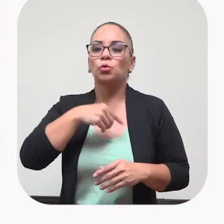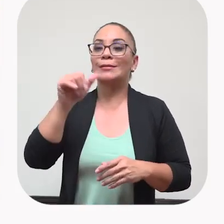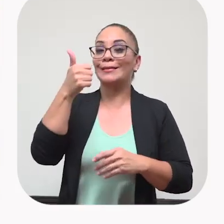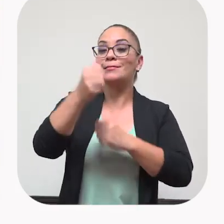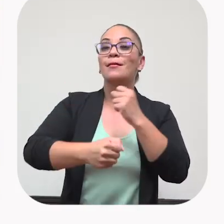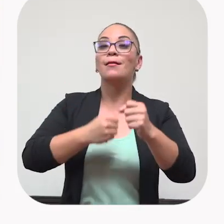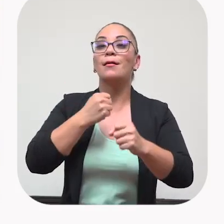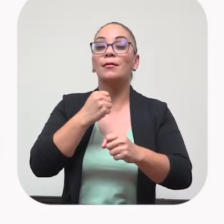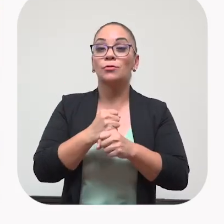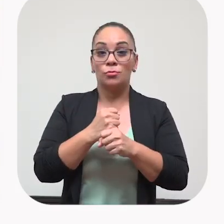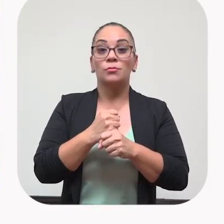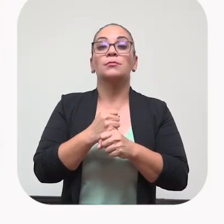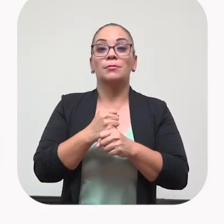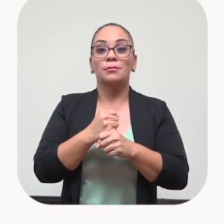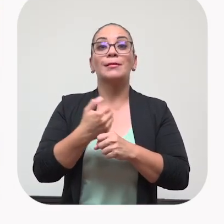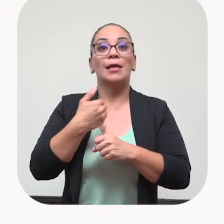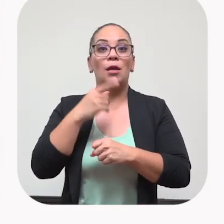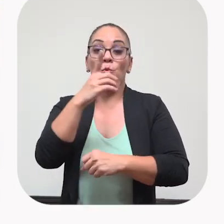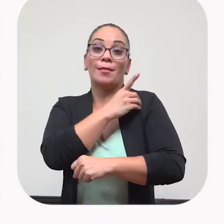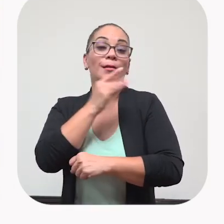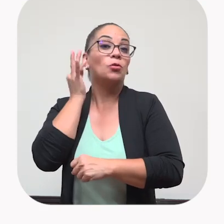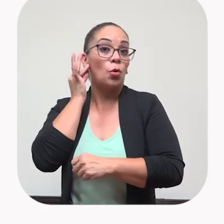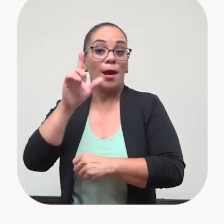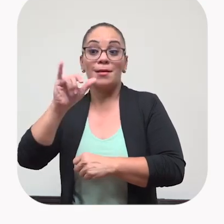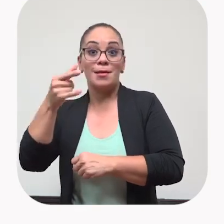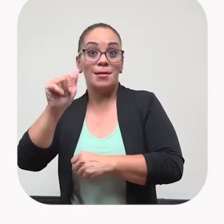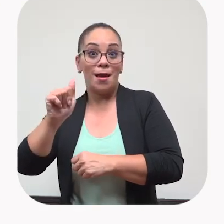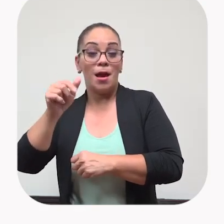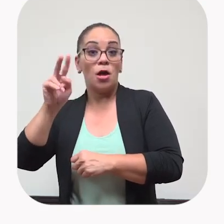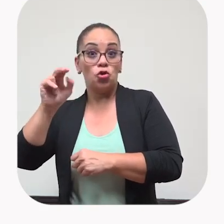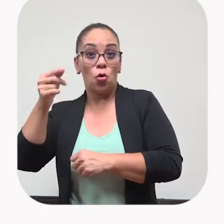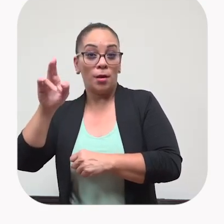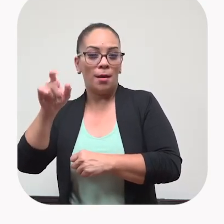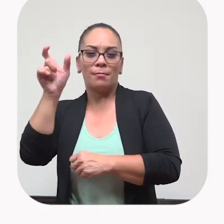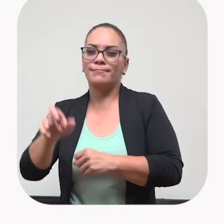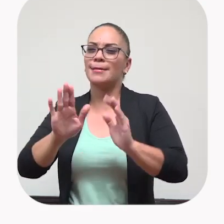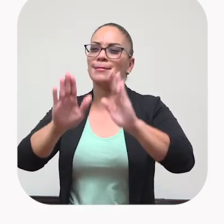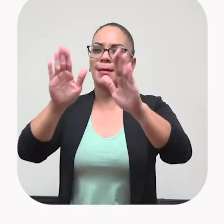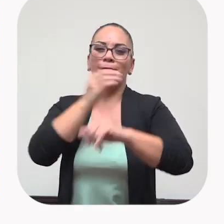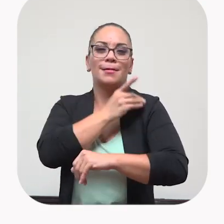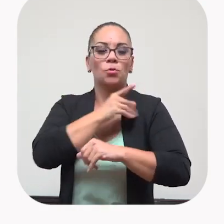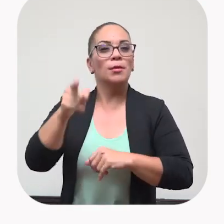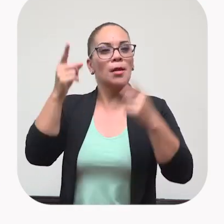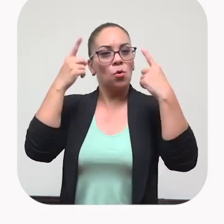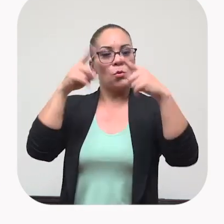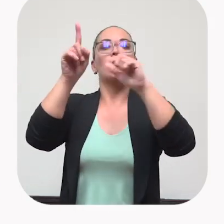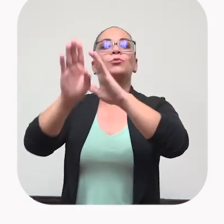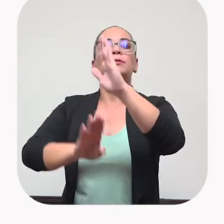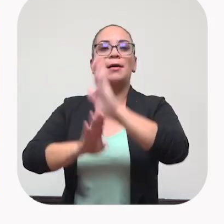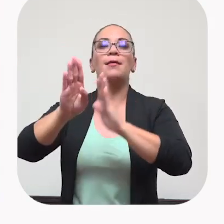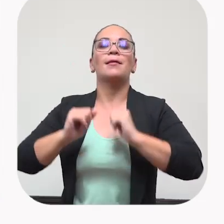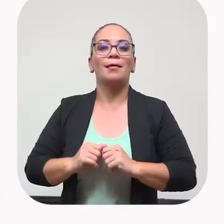10 años de tener una excelente directora, doña Ligia Noguera, se llama ella, y ella ha logrado sacar